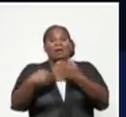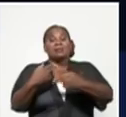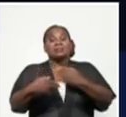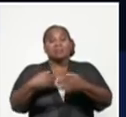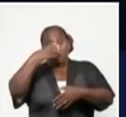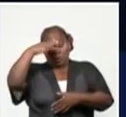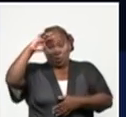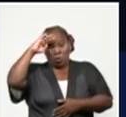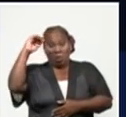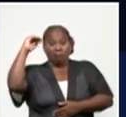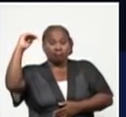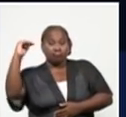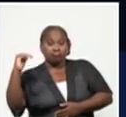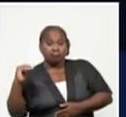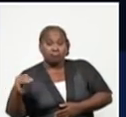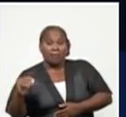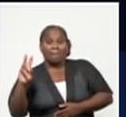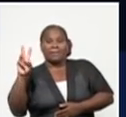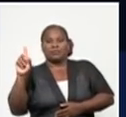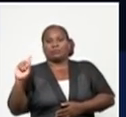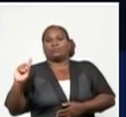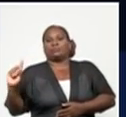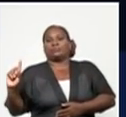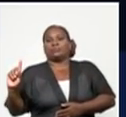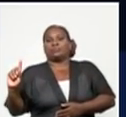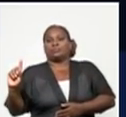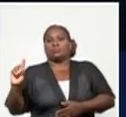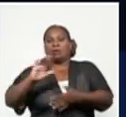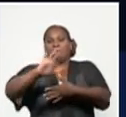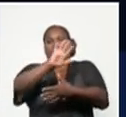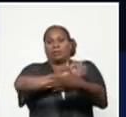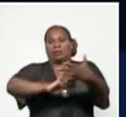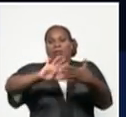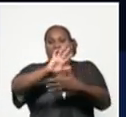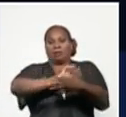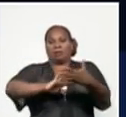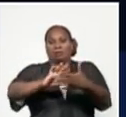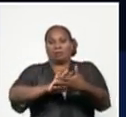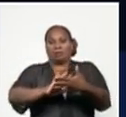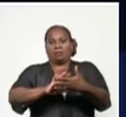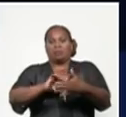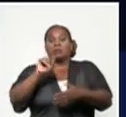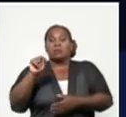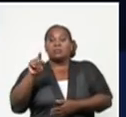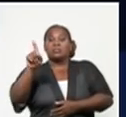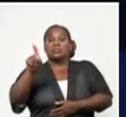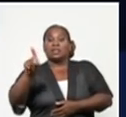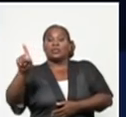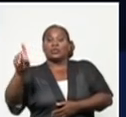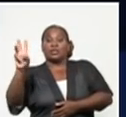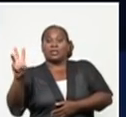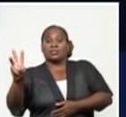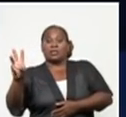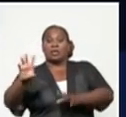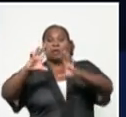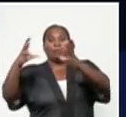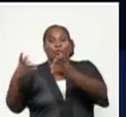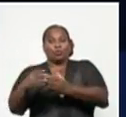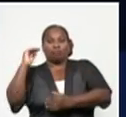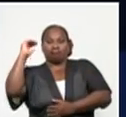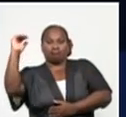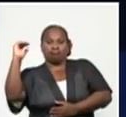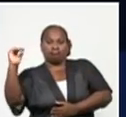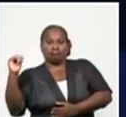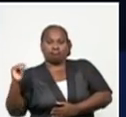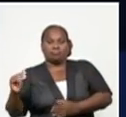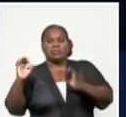posición número 21 en la región de las Américas y en la posición 113 en el mundo. Siempre